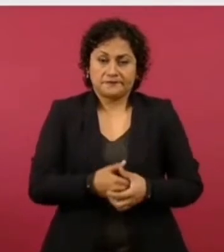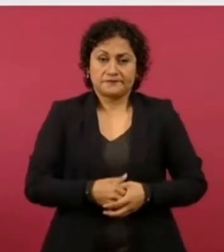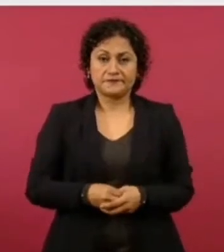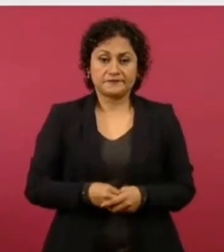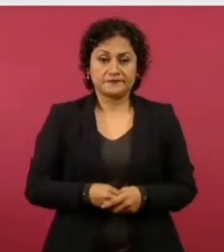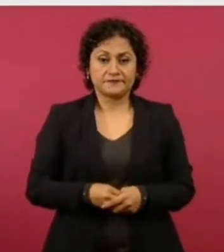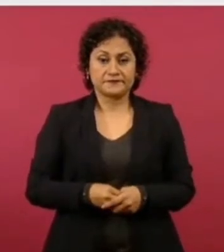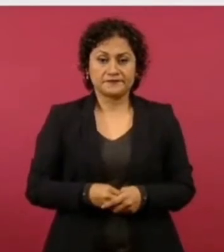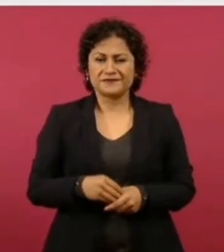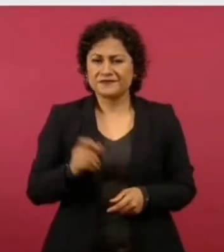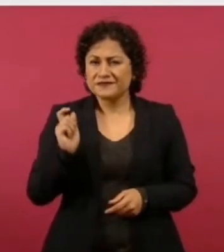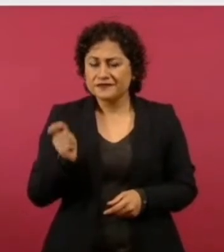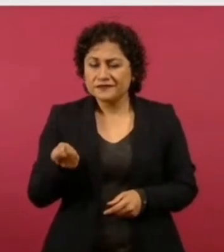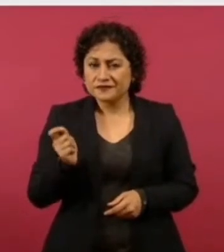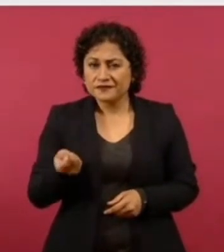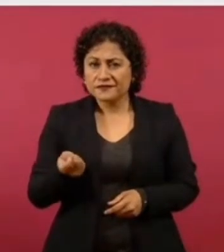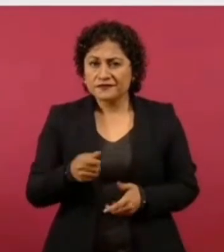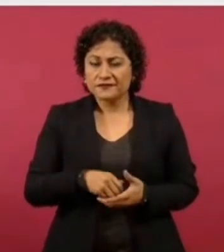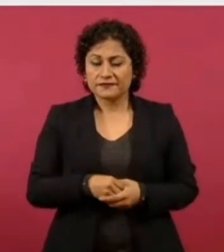¿Esto qué es?